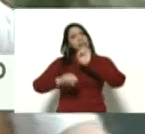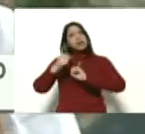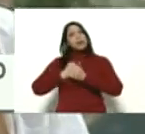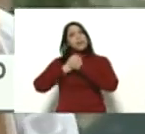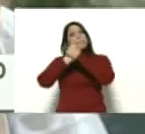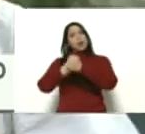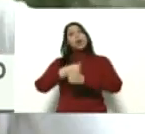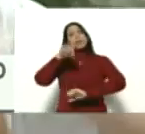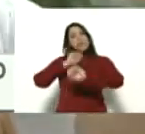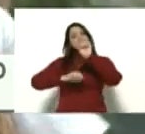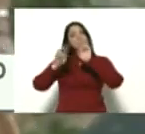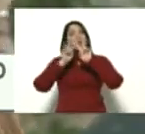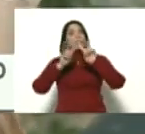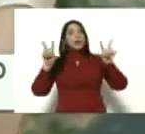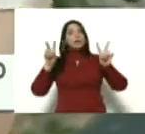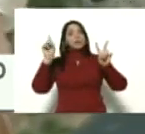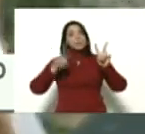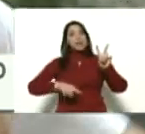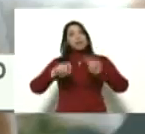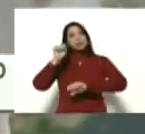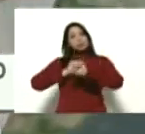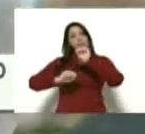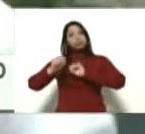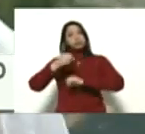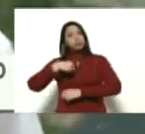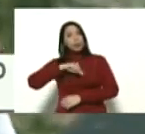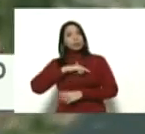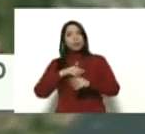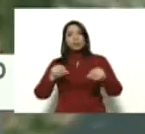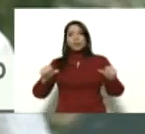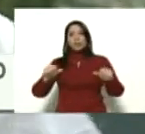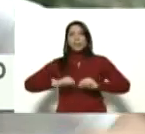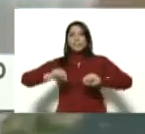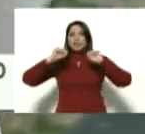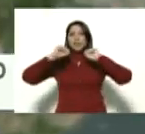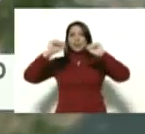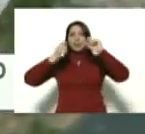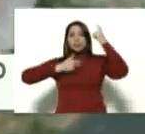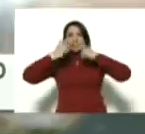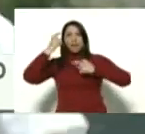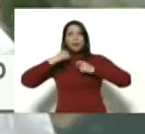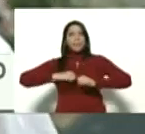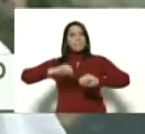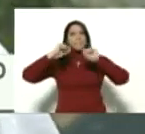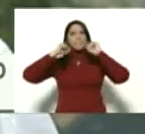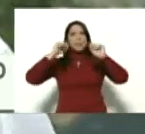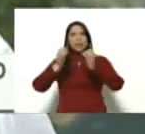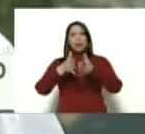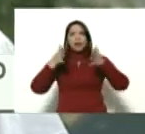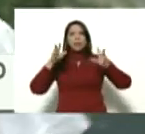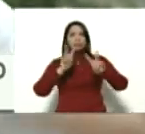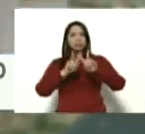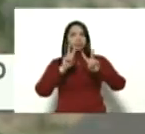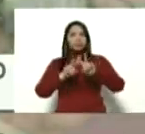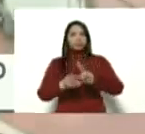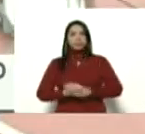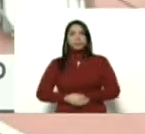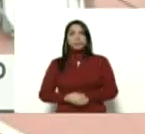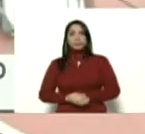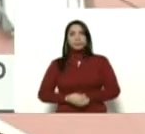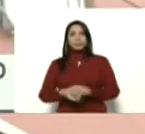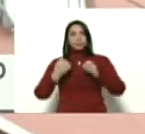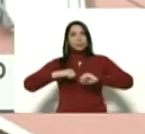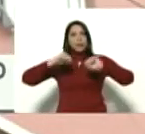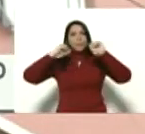amor defendiendo la paz y defendiendo nuestra tierra Venezuela que viva Chávez que viva la gran misión vivienda de Venezuela que viva